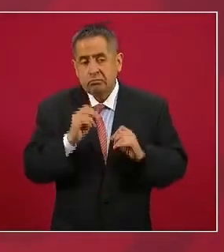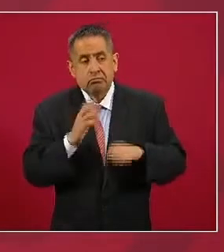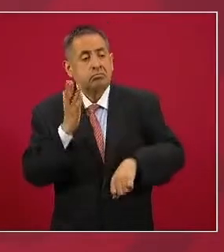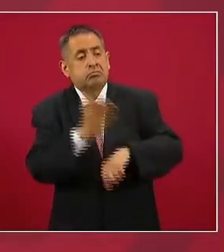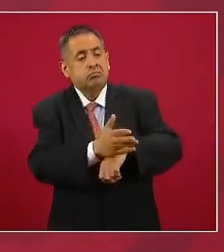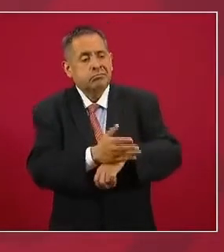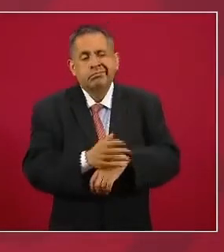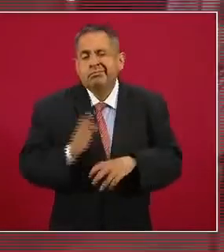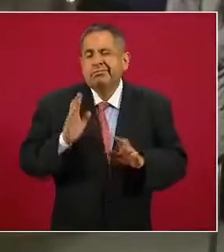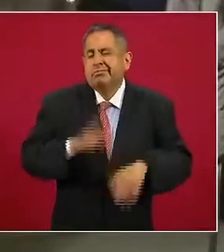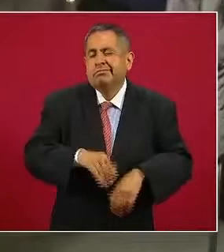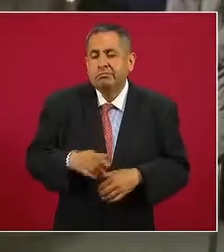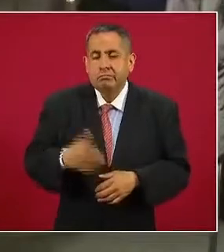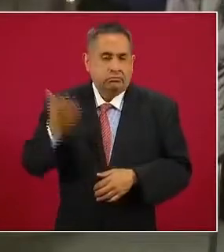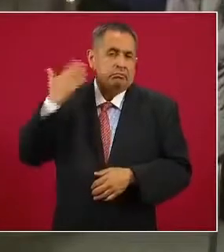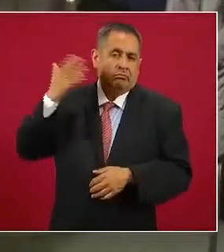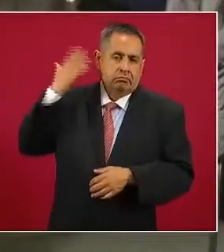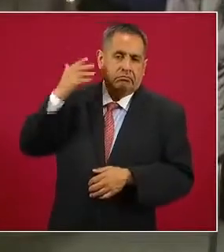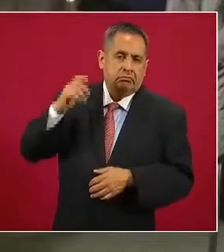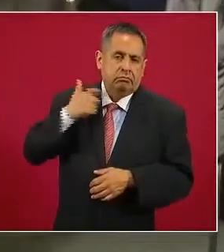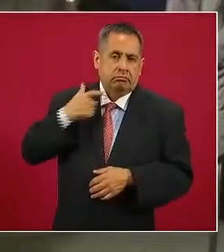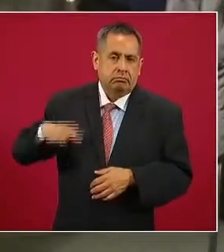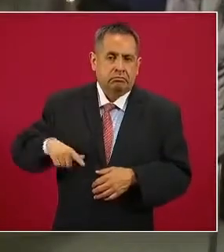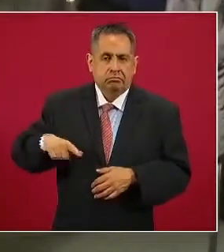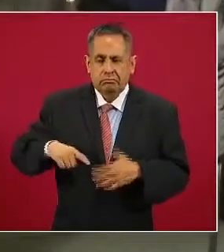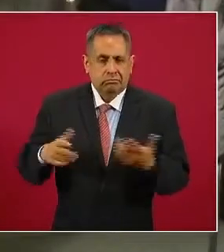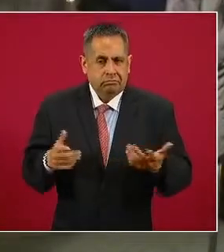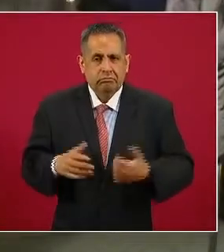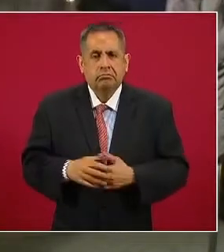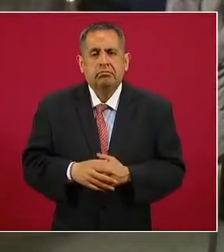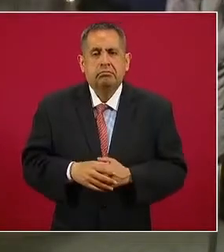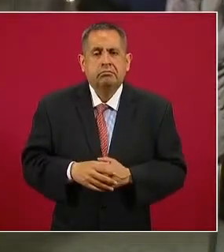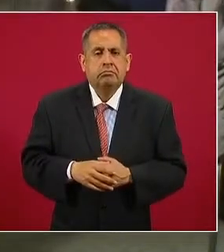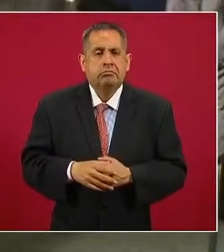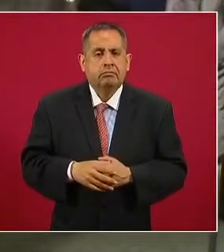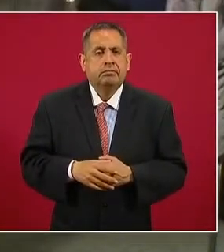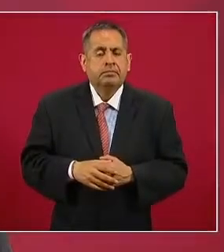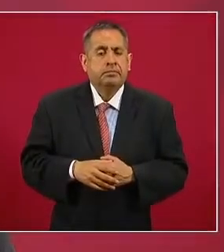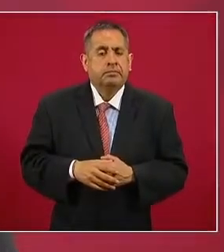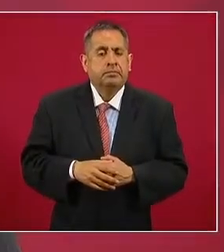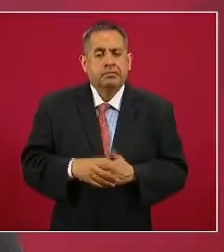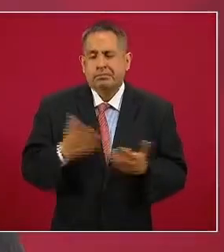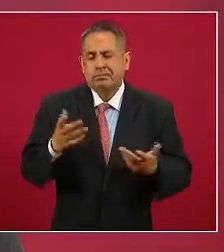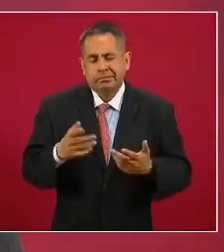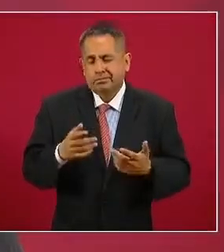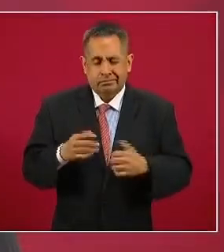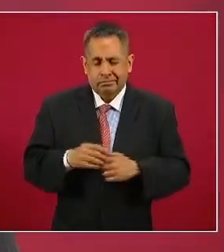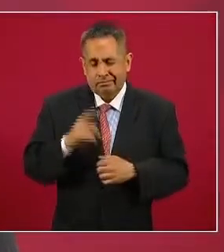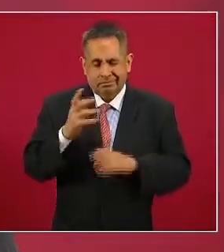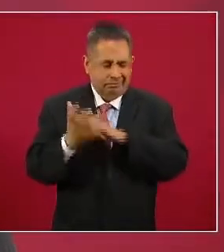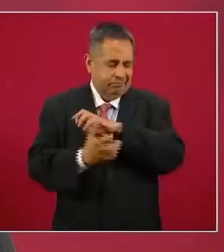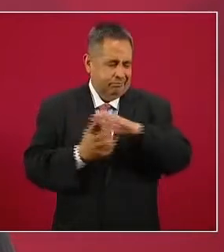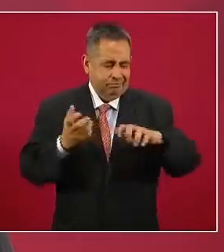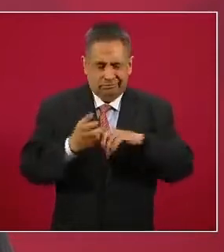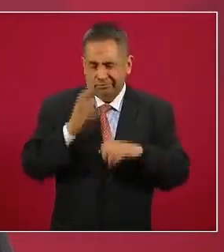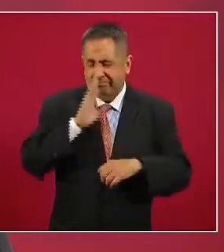a los responsables era un desorden